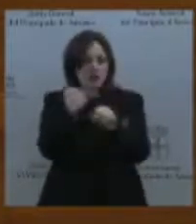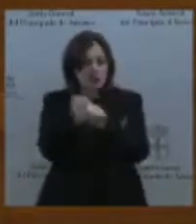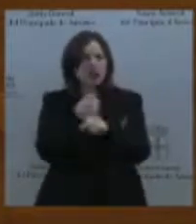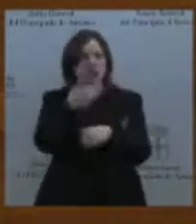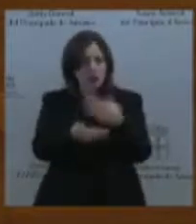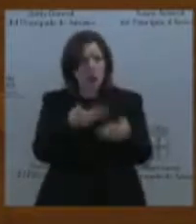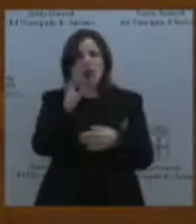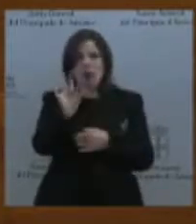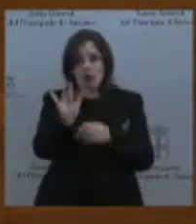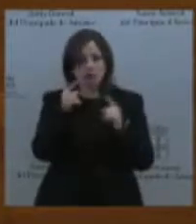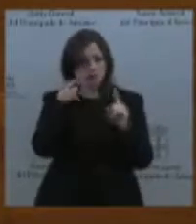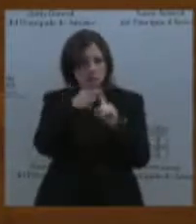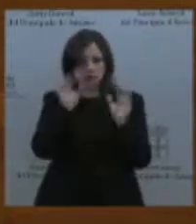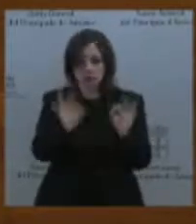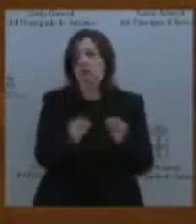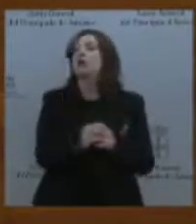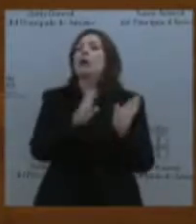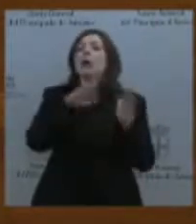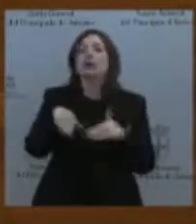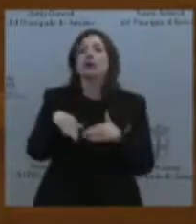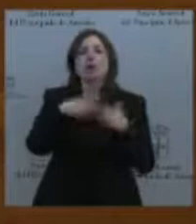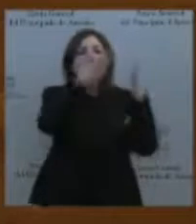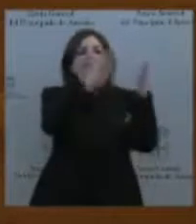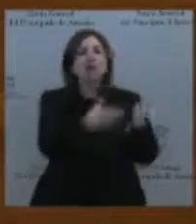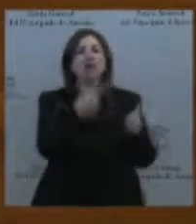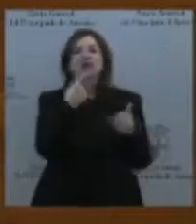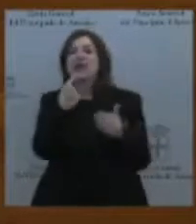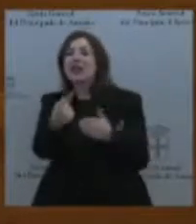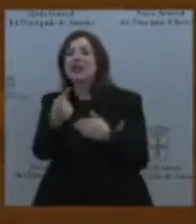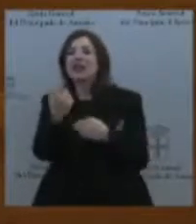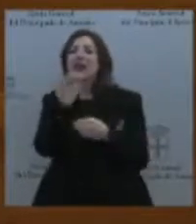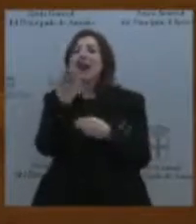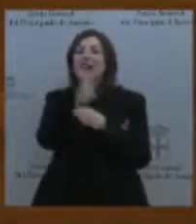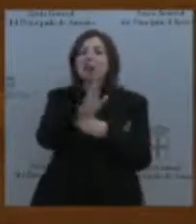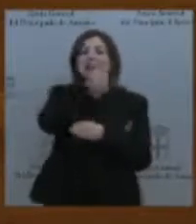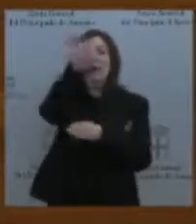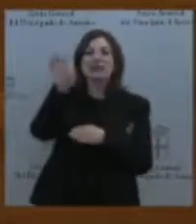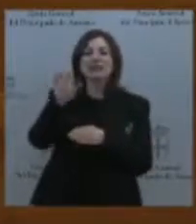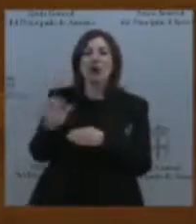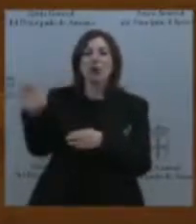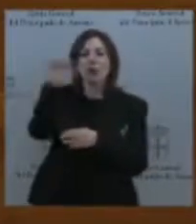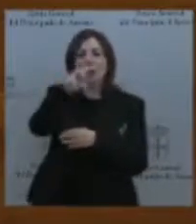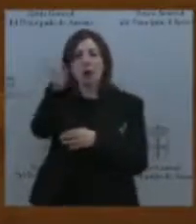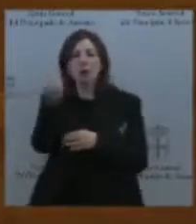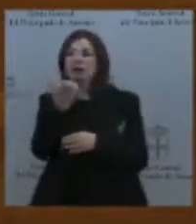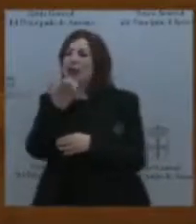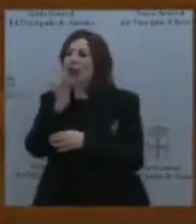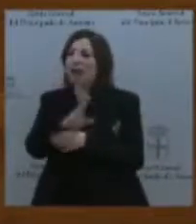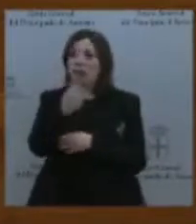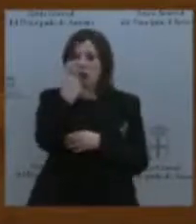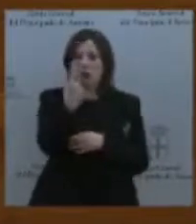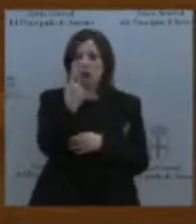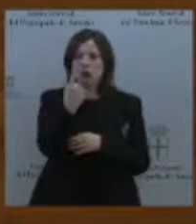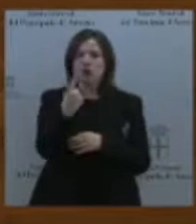hombre, vienen ustedes a poner ejemplos. Otros países de Europa, pongamos uno, ¿no? Porque no copien de Italia, que acaba de aprobar un impuesto